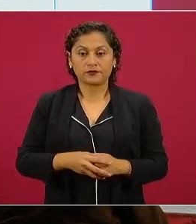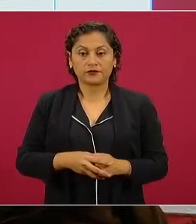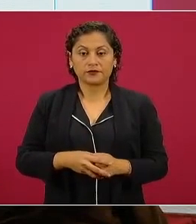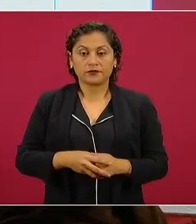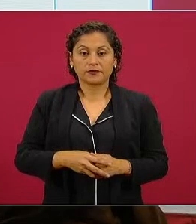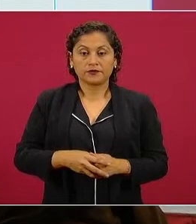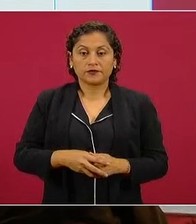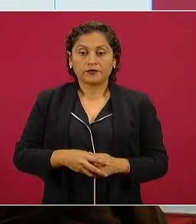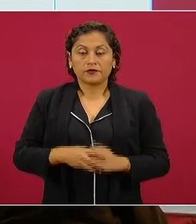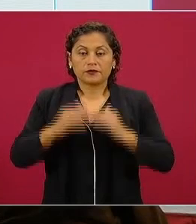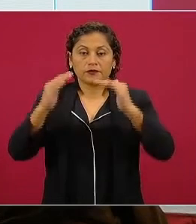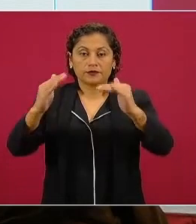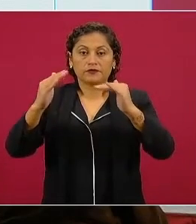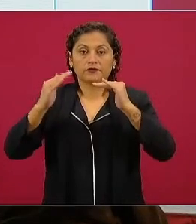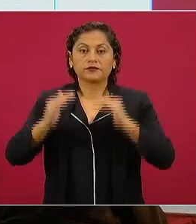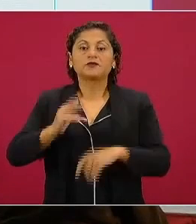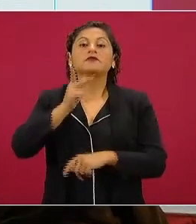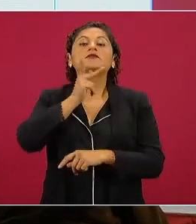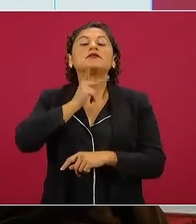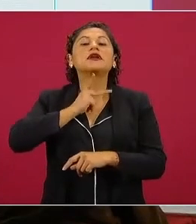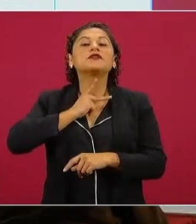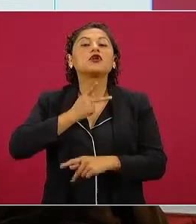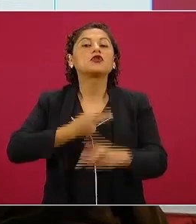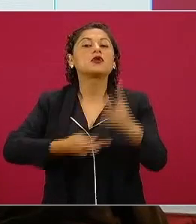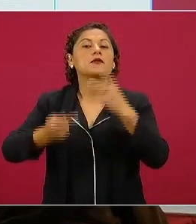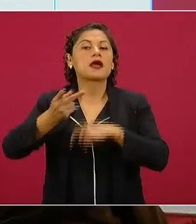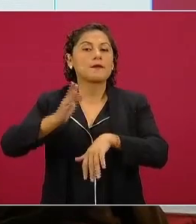producir más petróleo cumplido